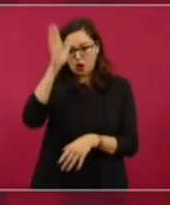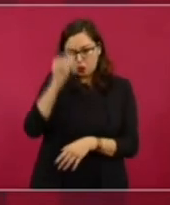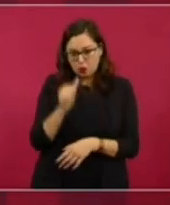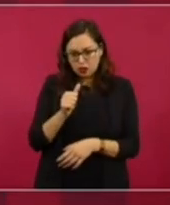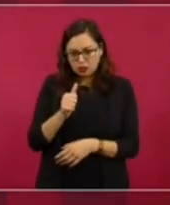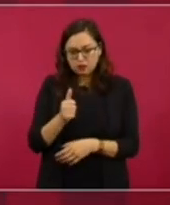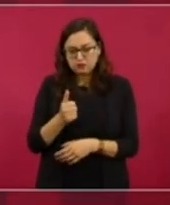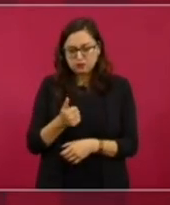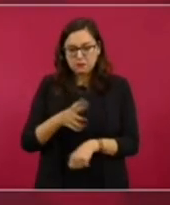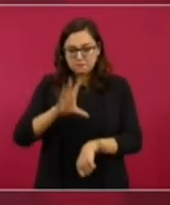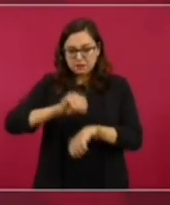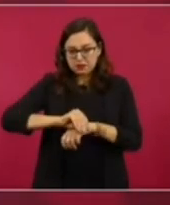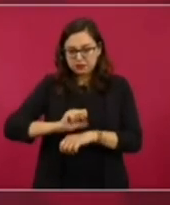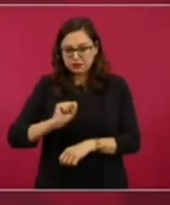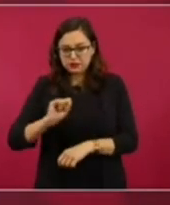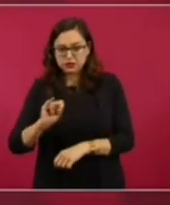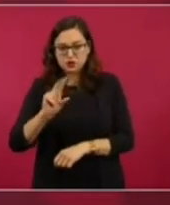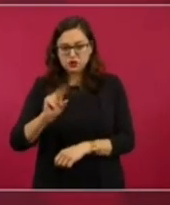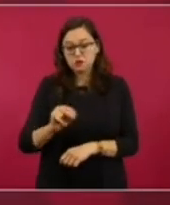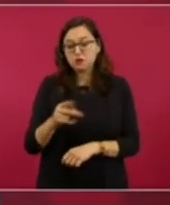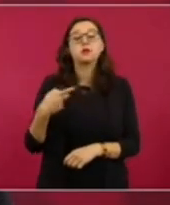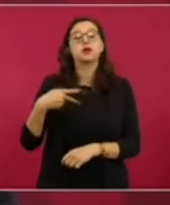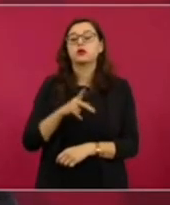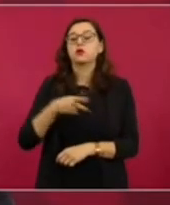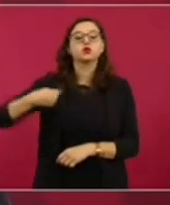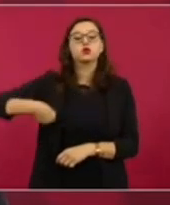va a sostener la misma posición que les estoy informando a ustedes, que es…